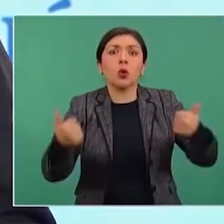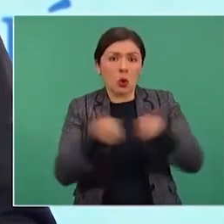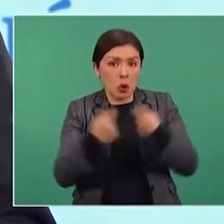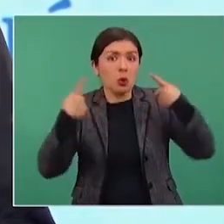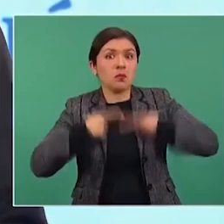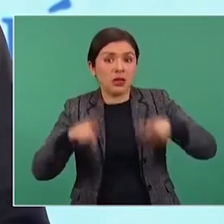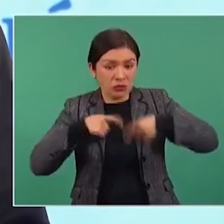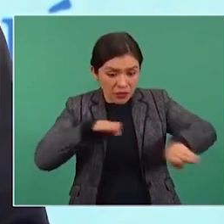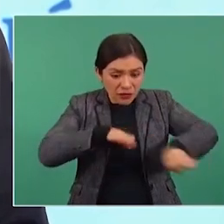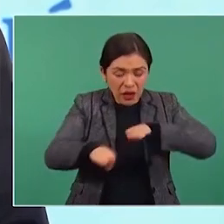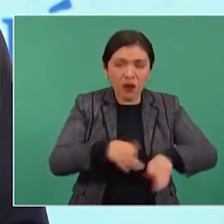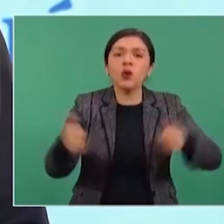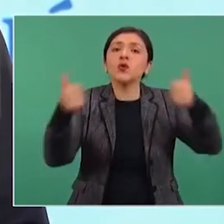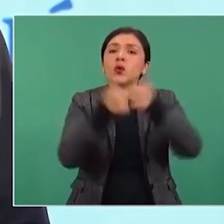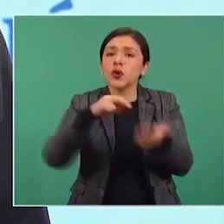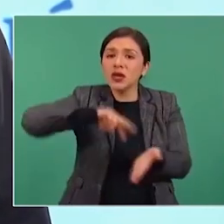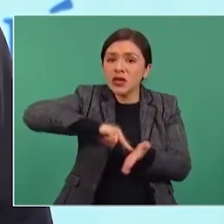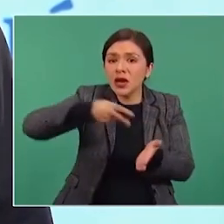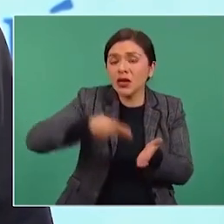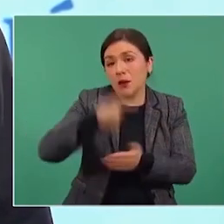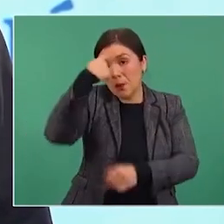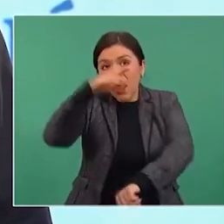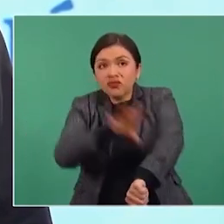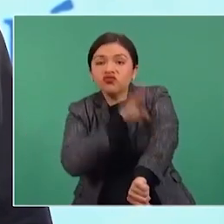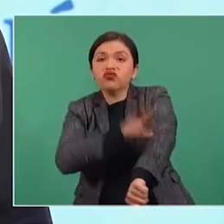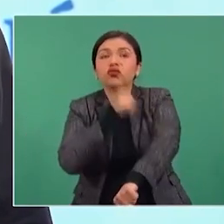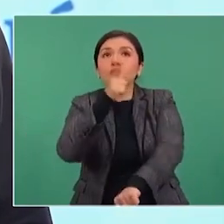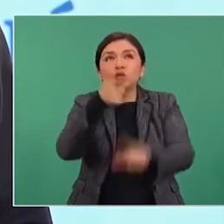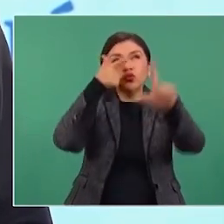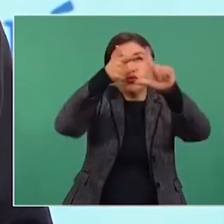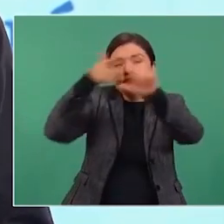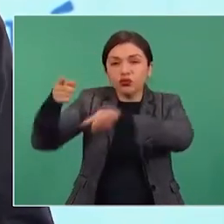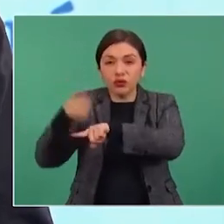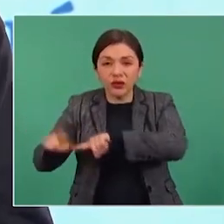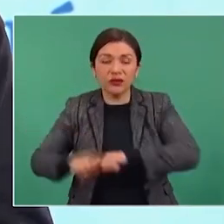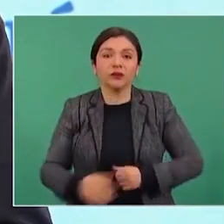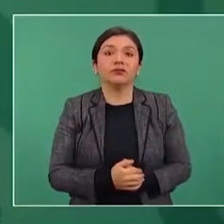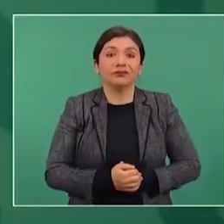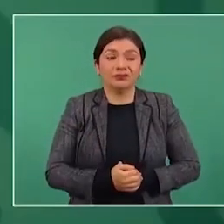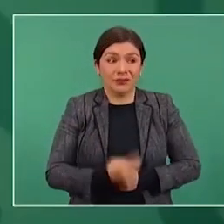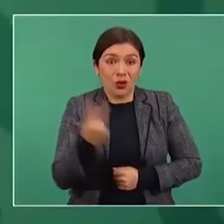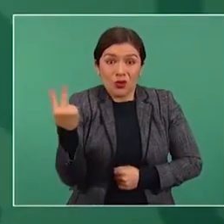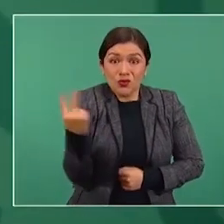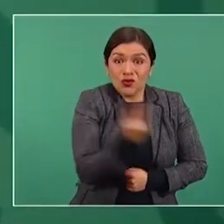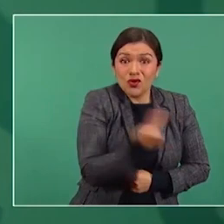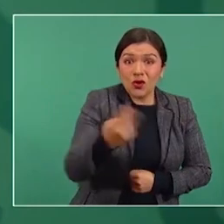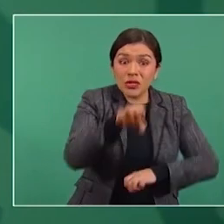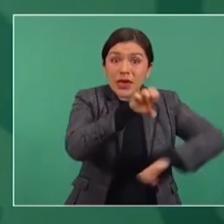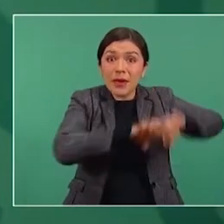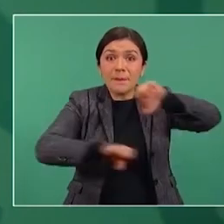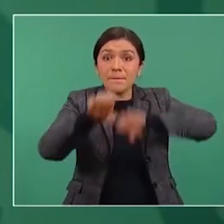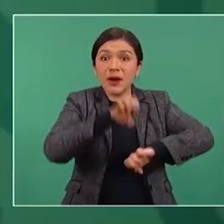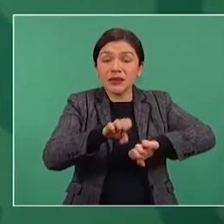y con los ingenieros electricistas. dos empresas públicas